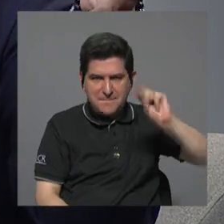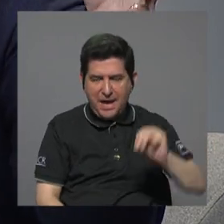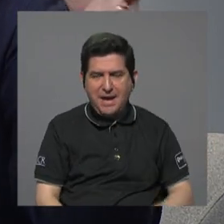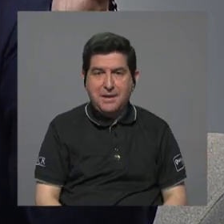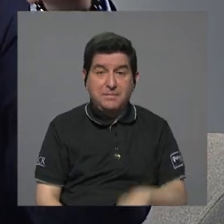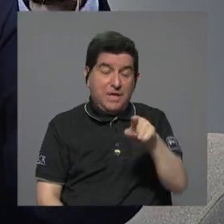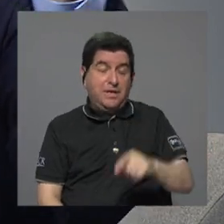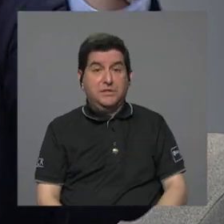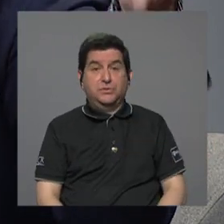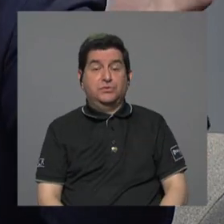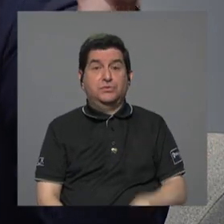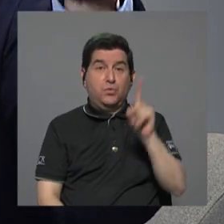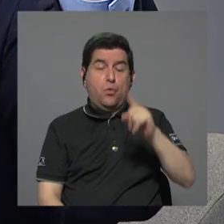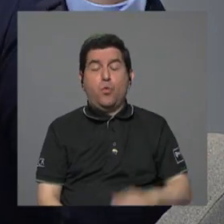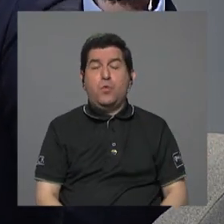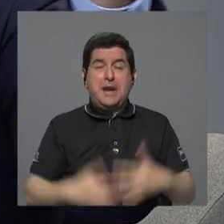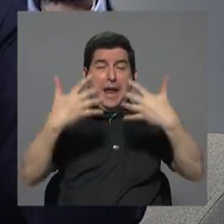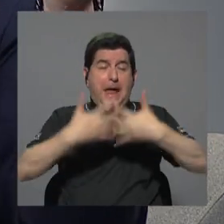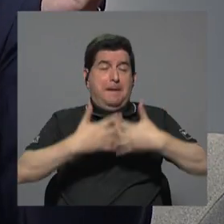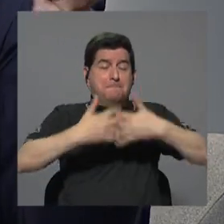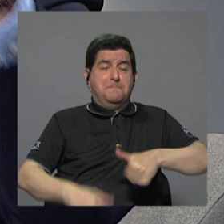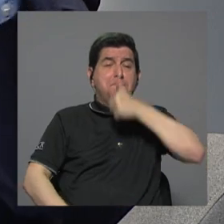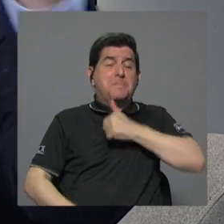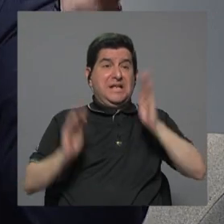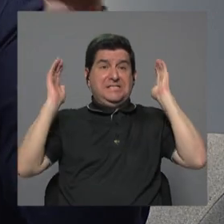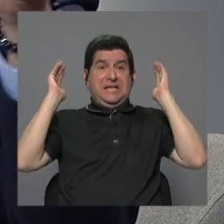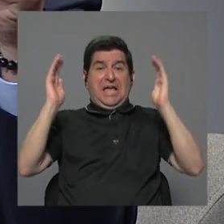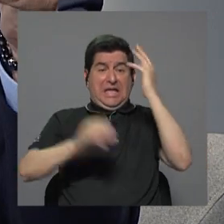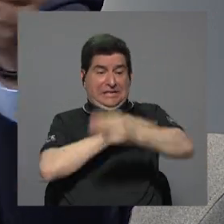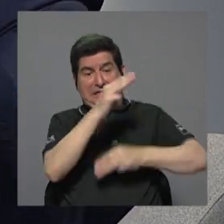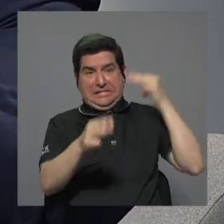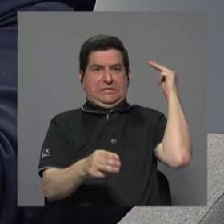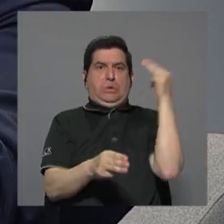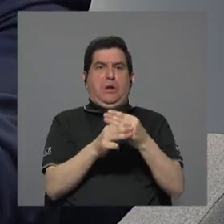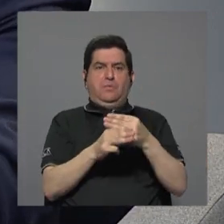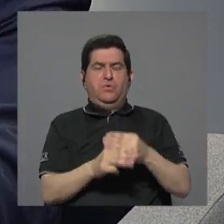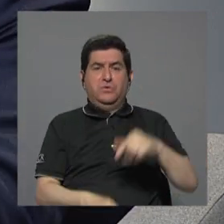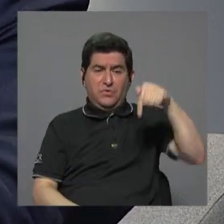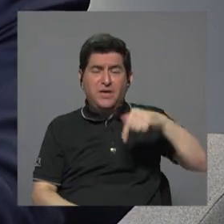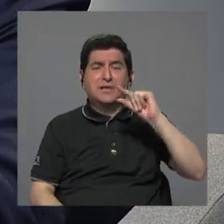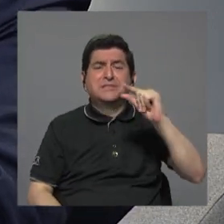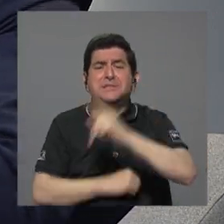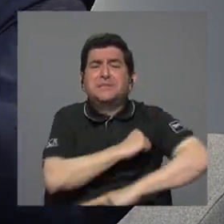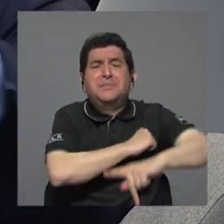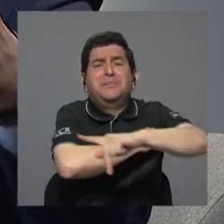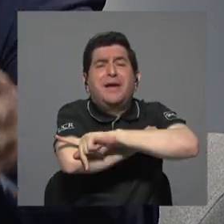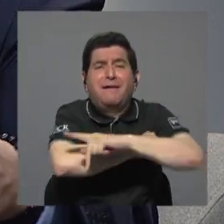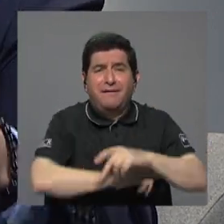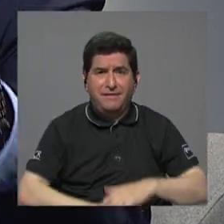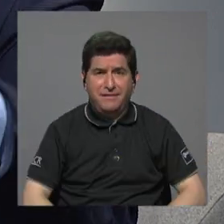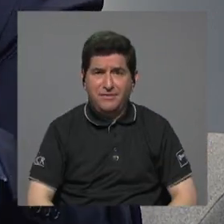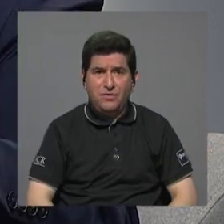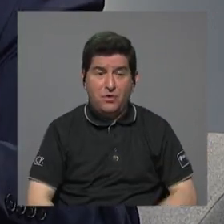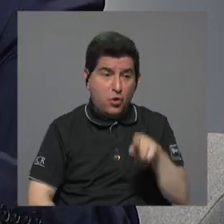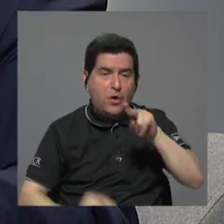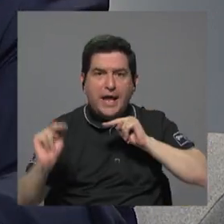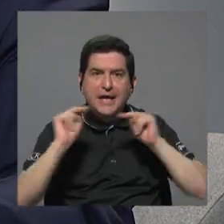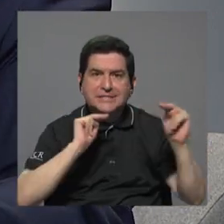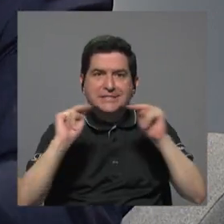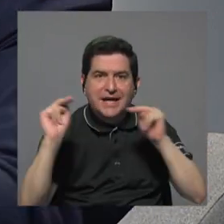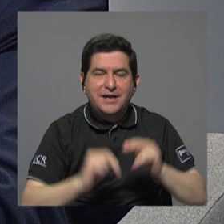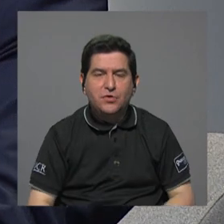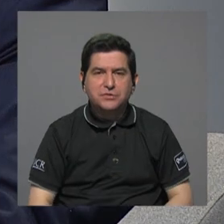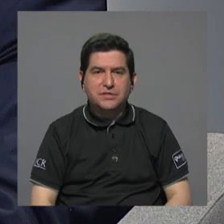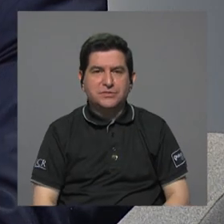es un monstruo privado gigantesco mundial en nuestro pequeño país es la negociación de